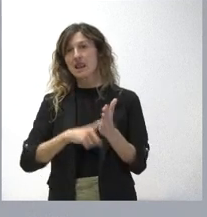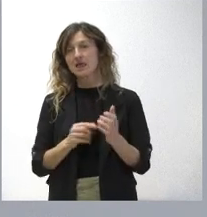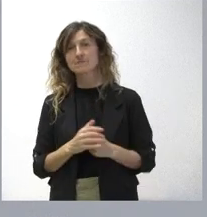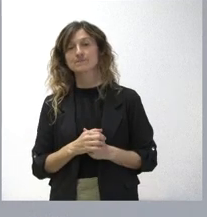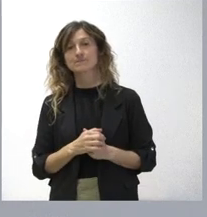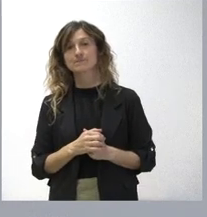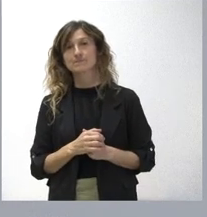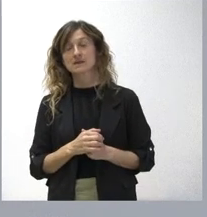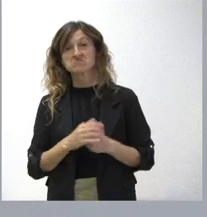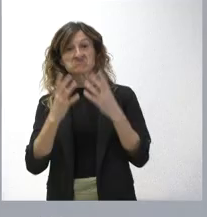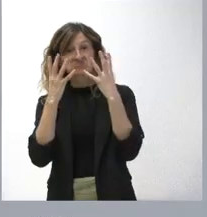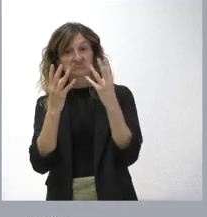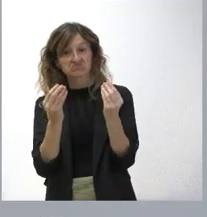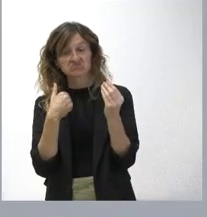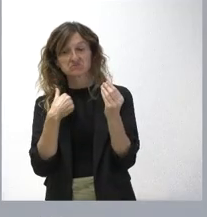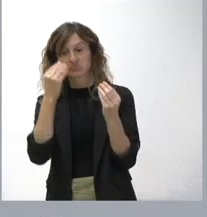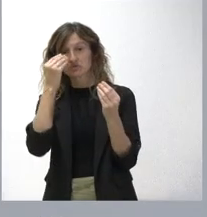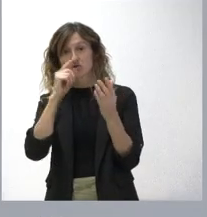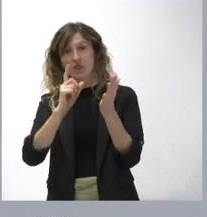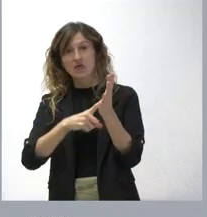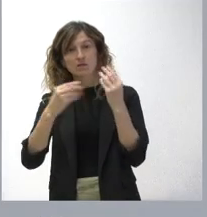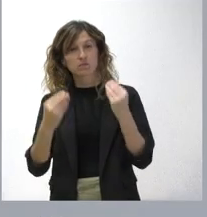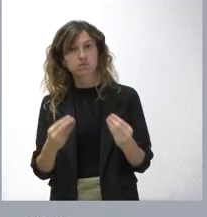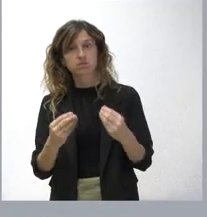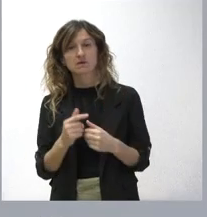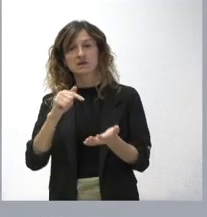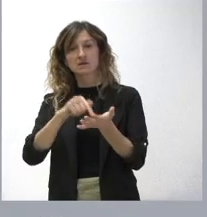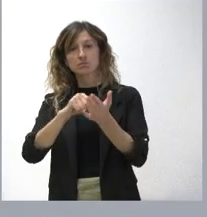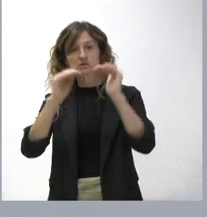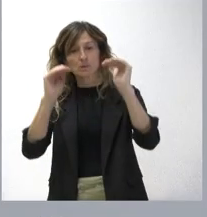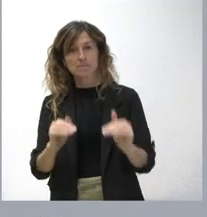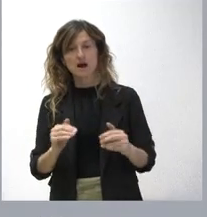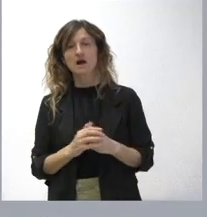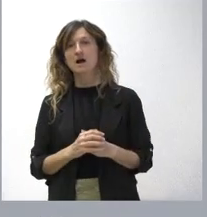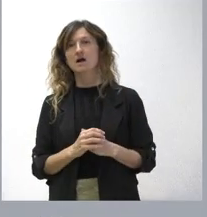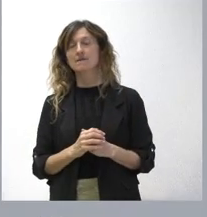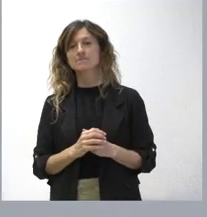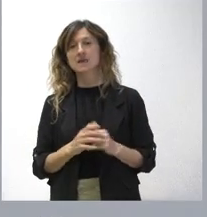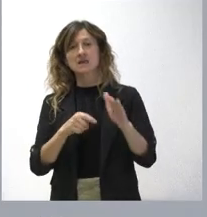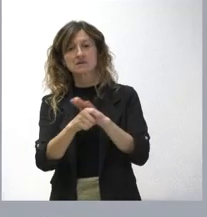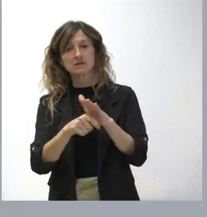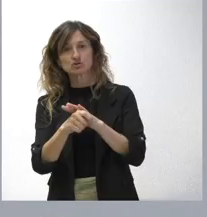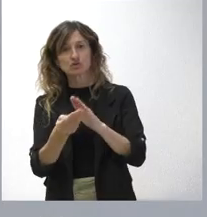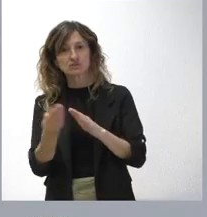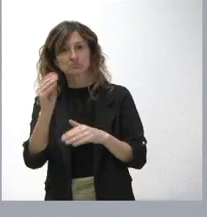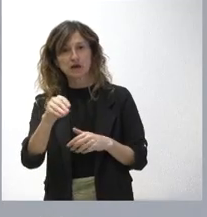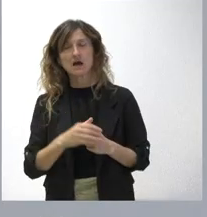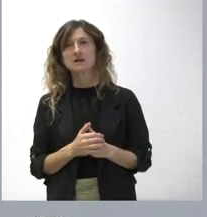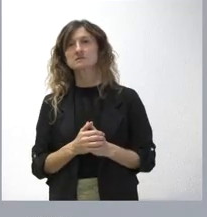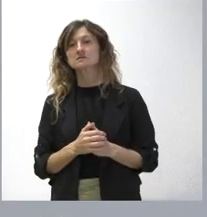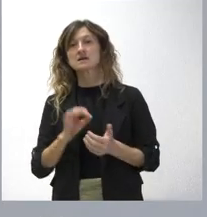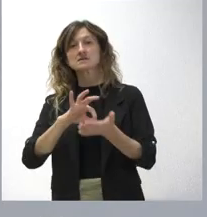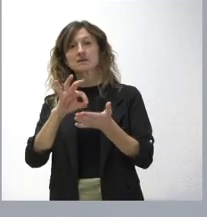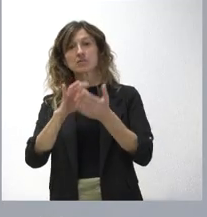Entendemos que es una buena ley. Es una ley que baja impuestos, que sube las inversiones, que consolida servicios